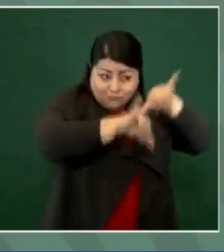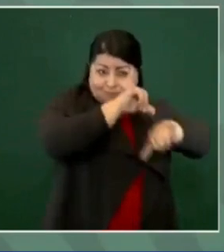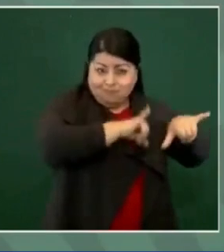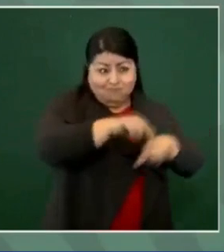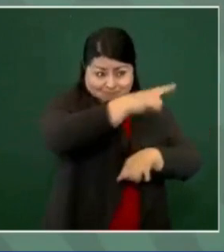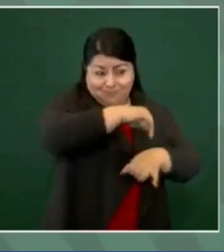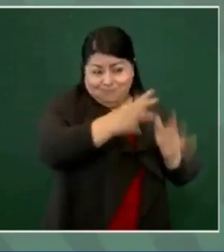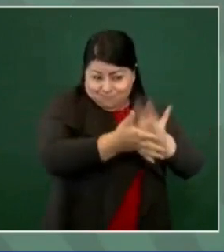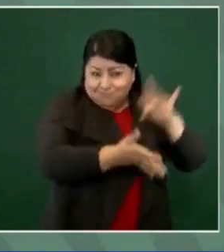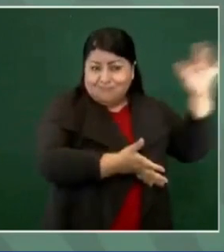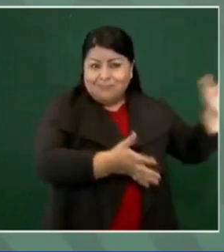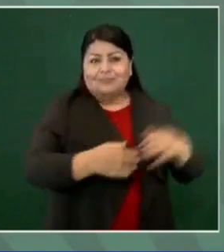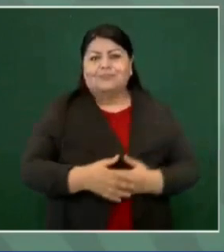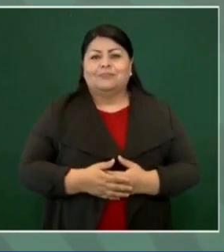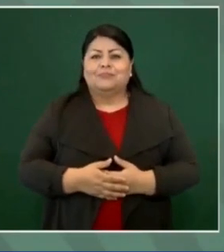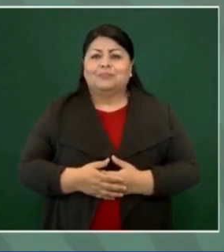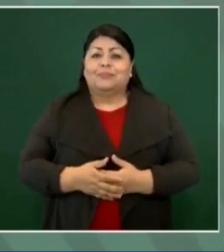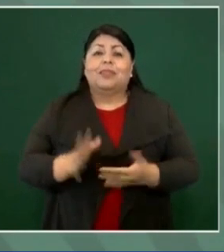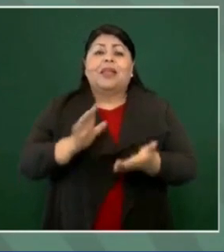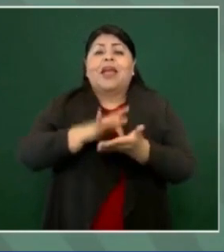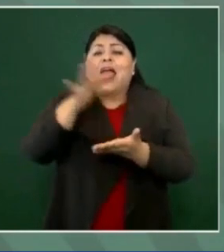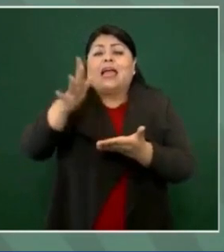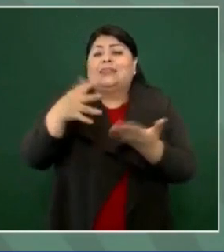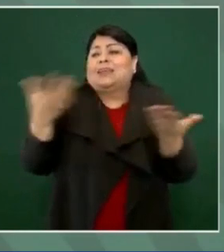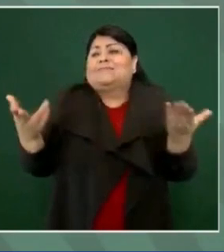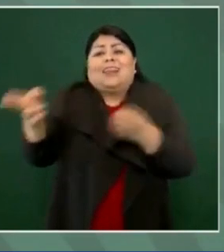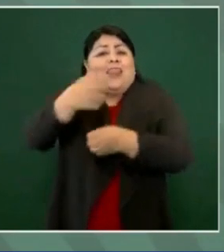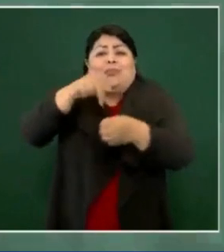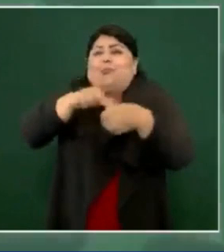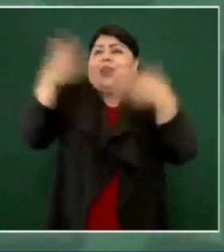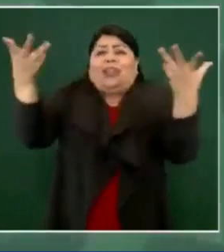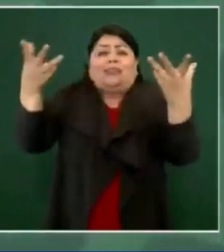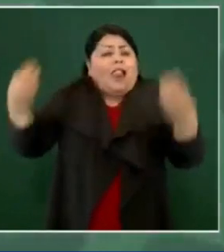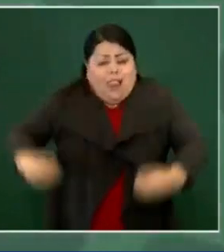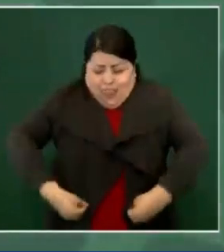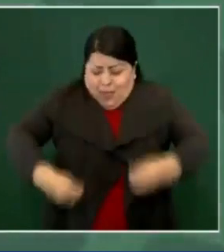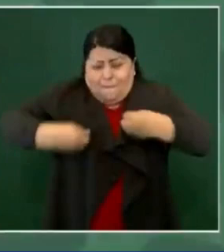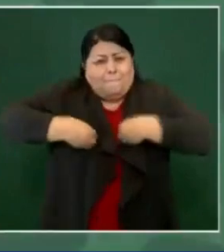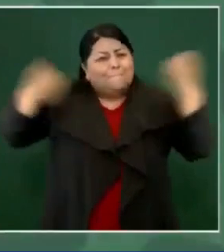gracias a la naturaleza, gracias a la vida.